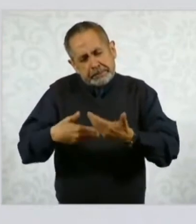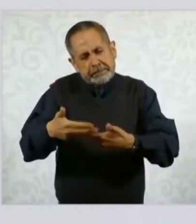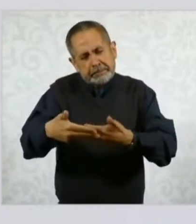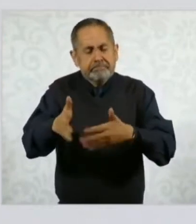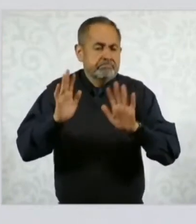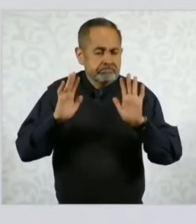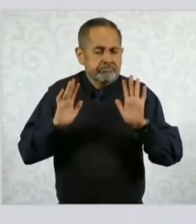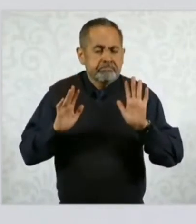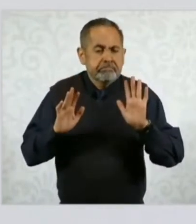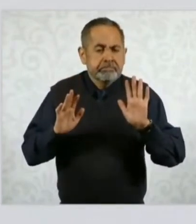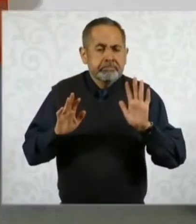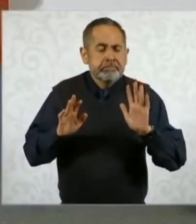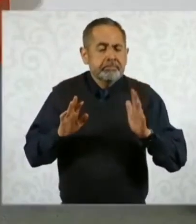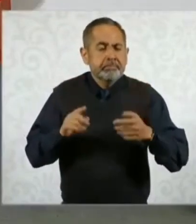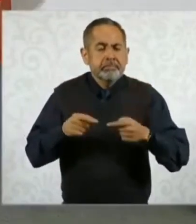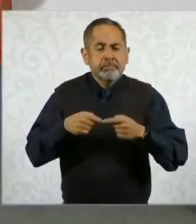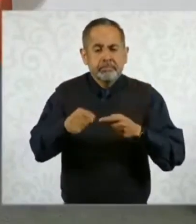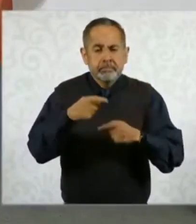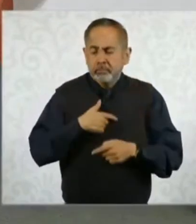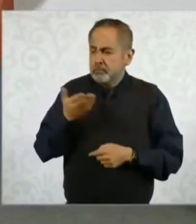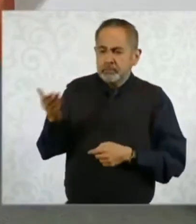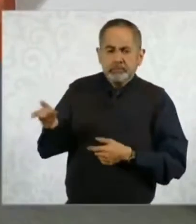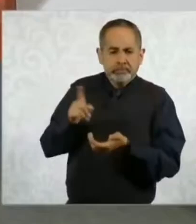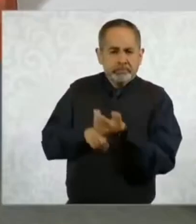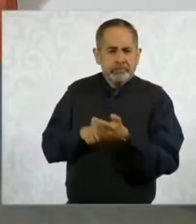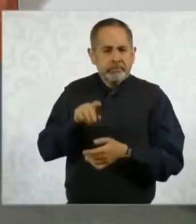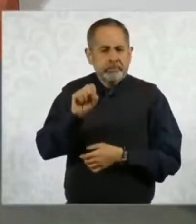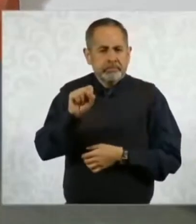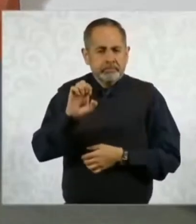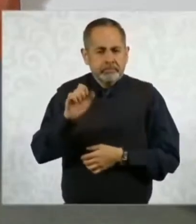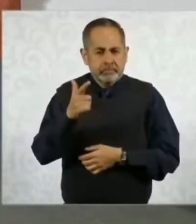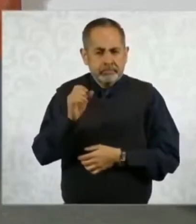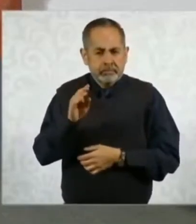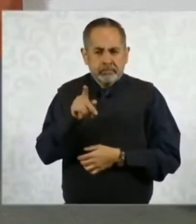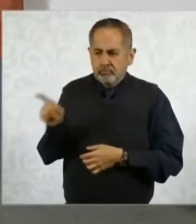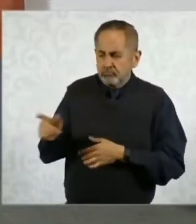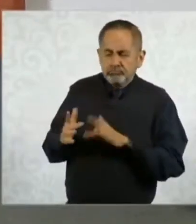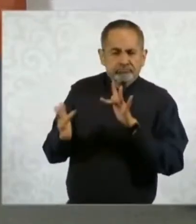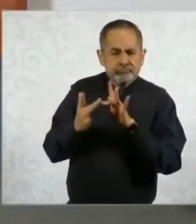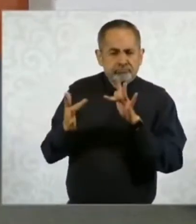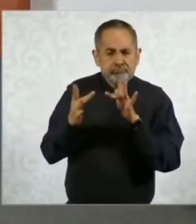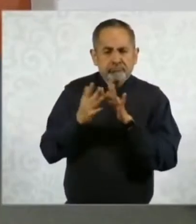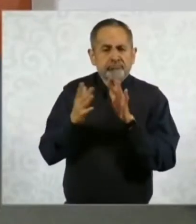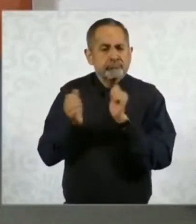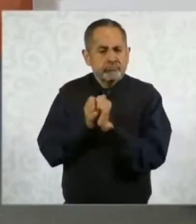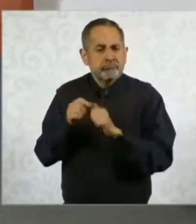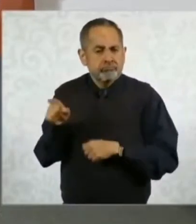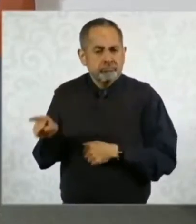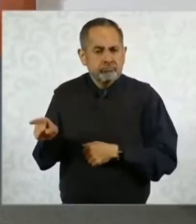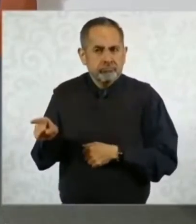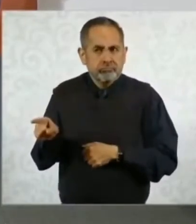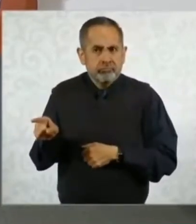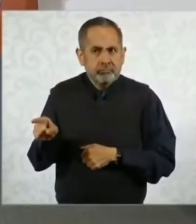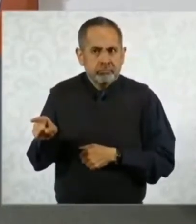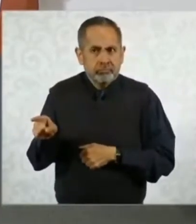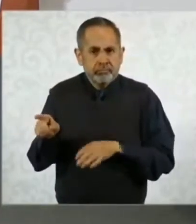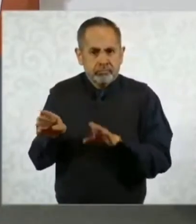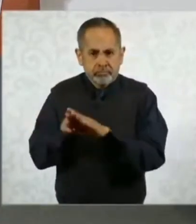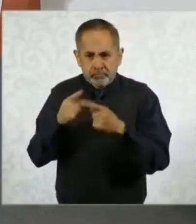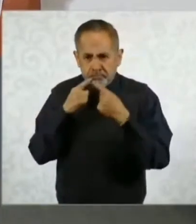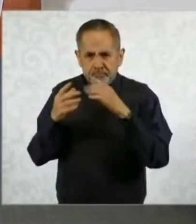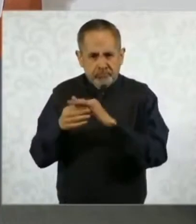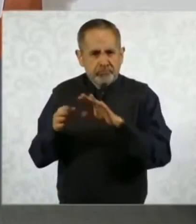le pediré aquí a la secretaria de Gobernación estar en contacto con el Instituto Nacional